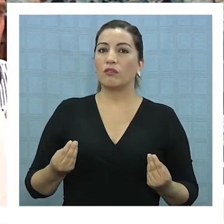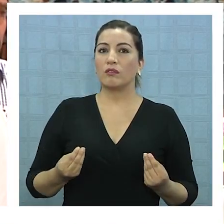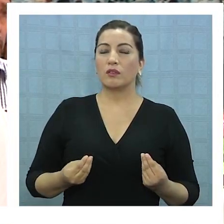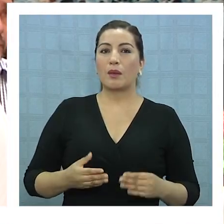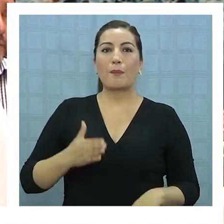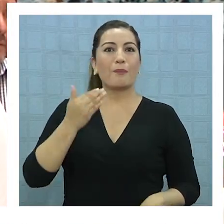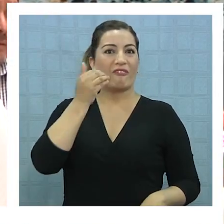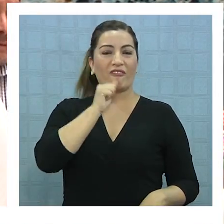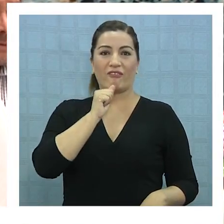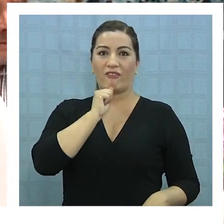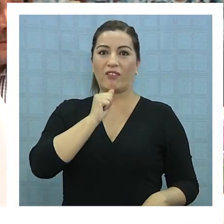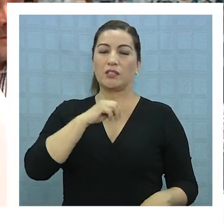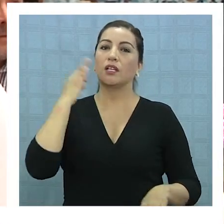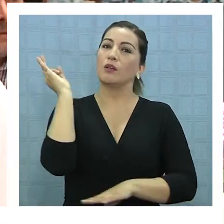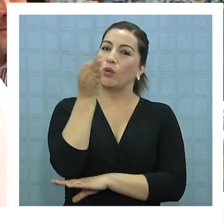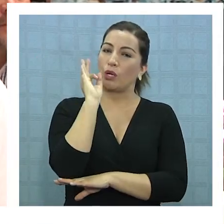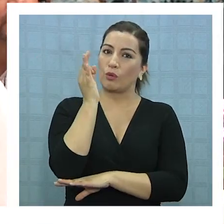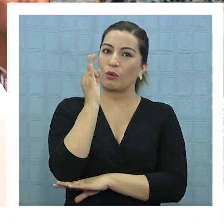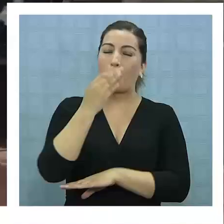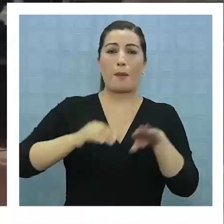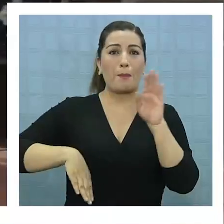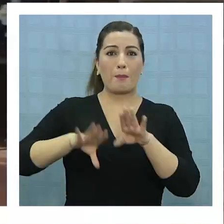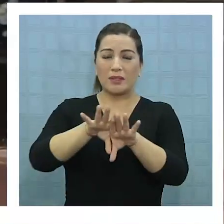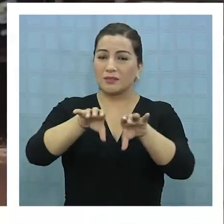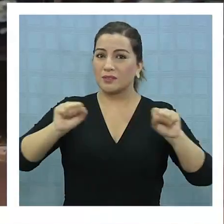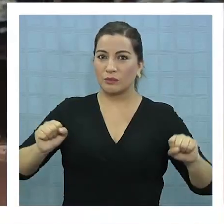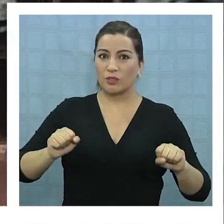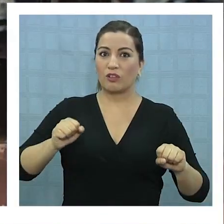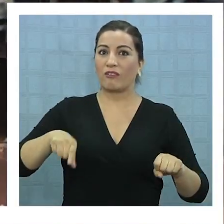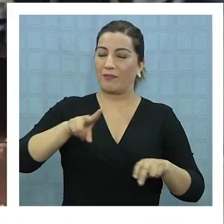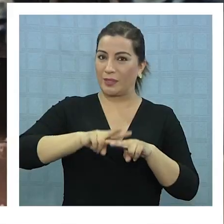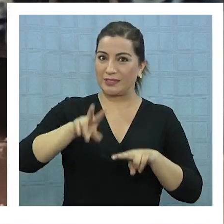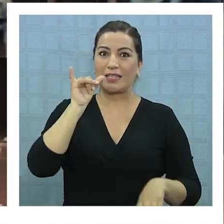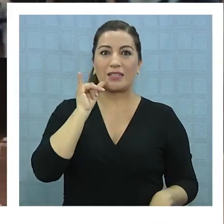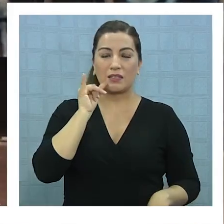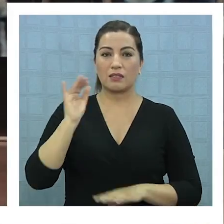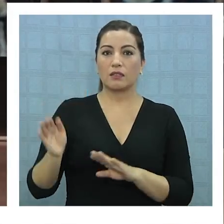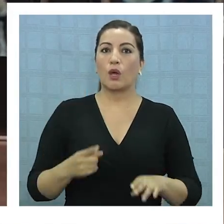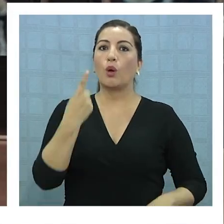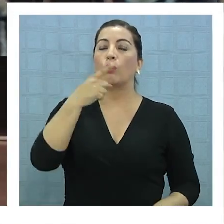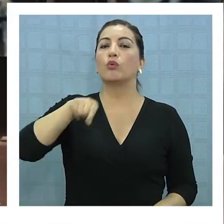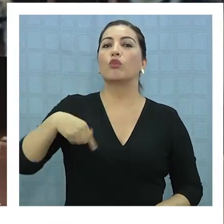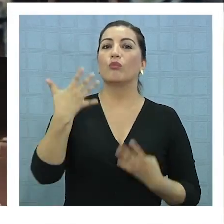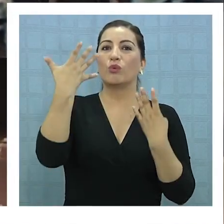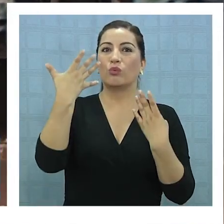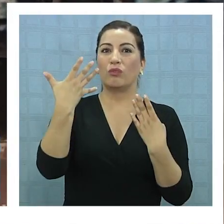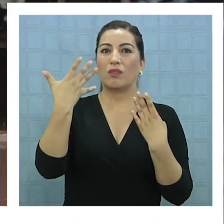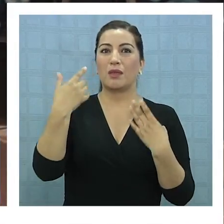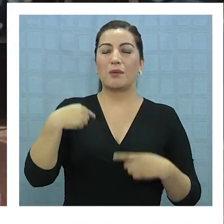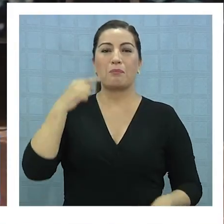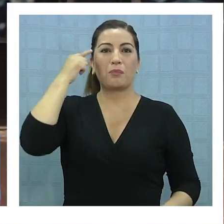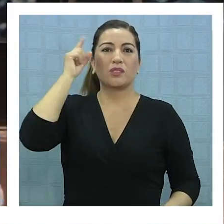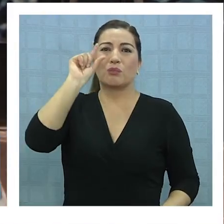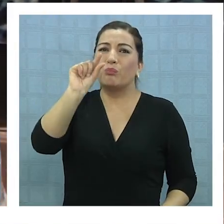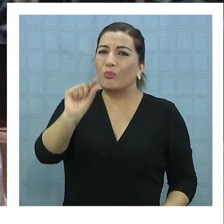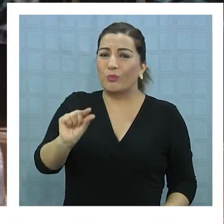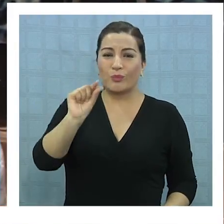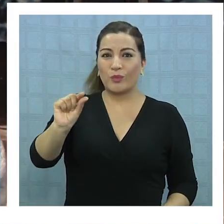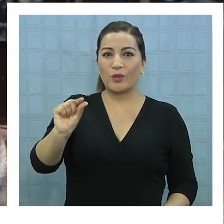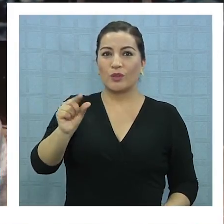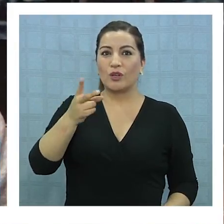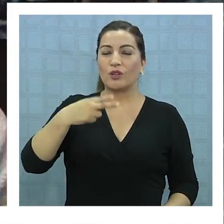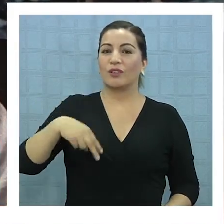tomar unos lineamientos más concretos respecto de qué es lo que vamos a hacer acá en Iquique. Consideramos que este 1,9% es bastante insuficiente, estamos bastante alejados de las